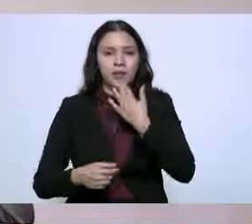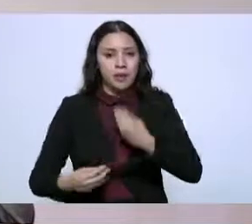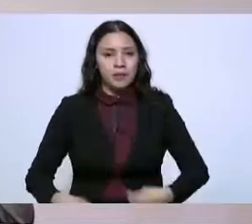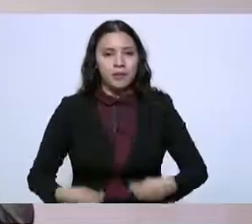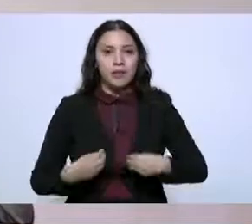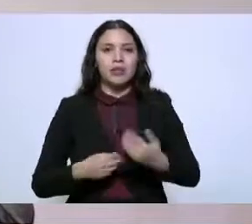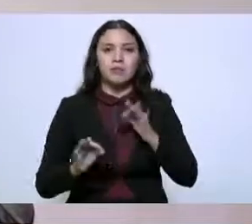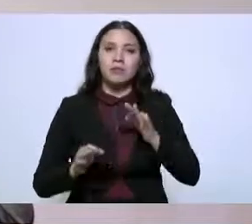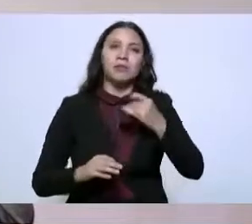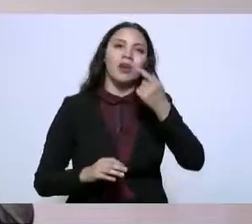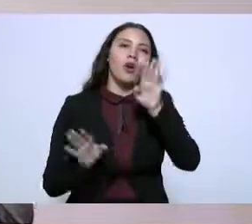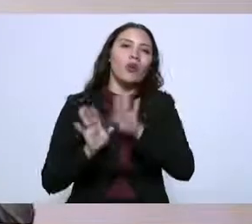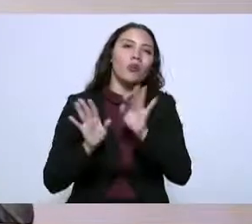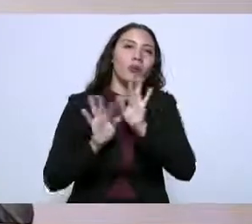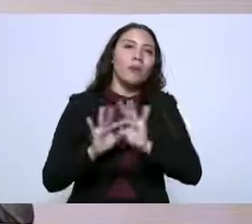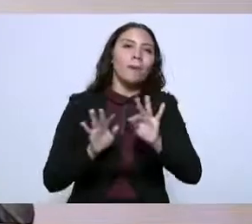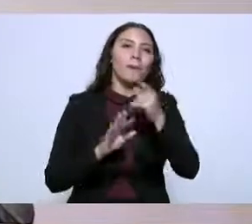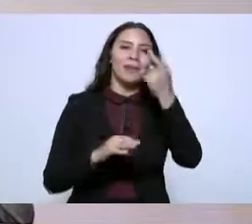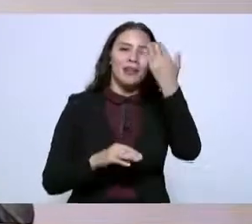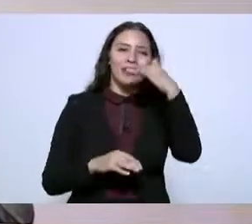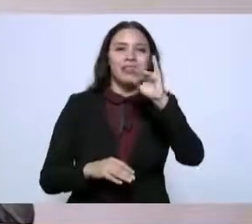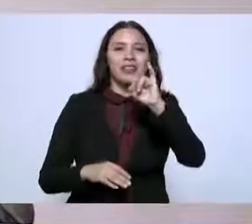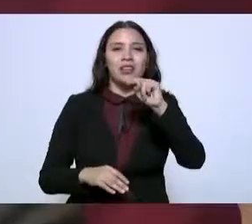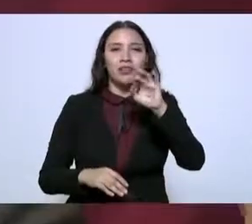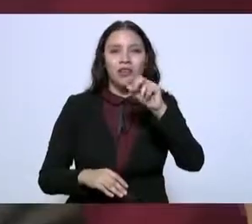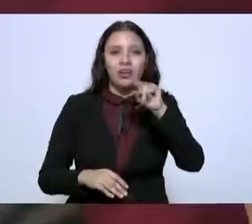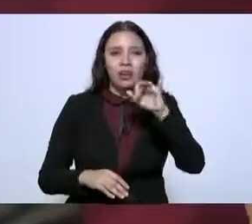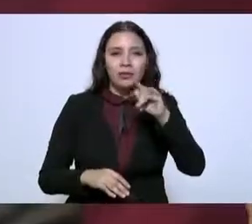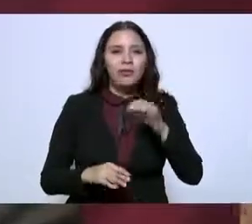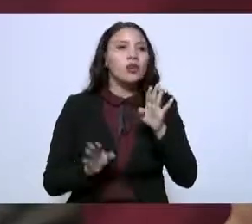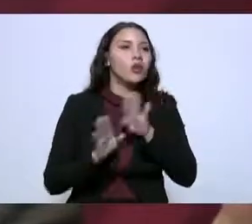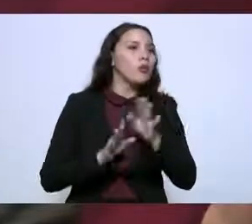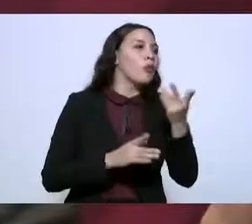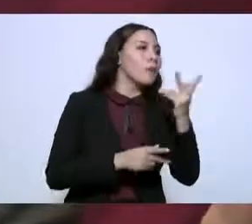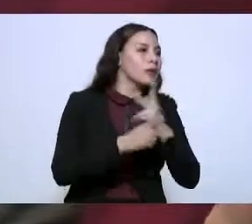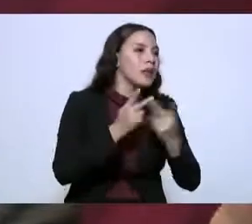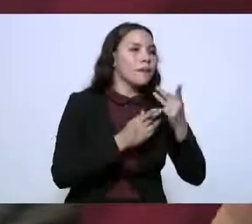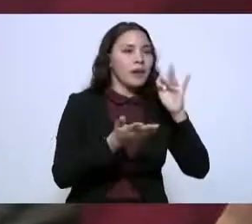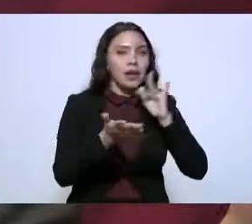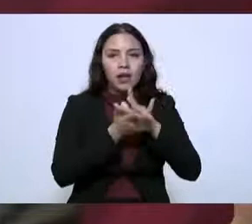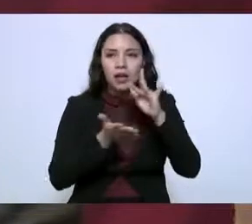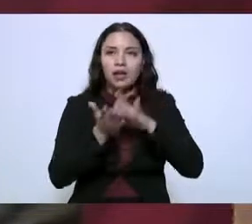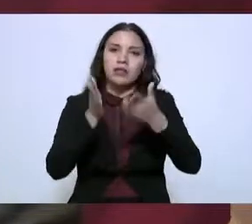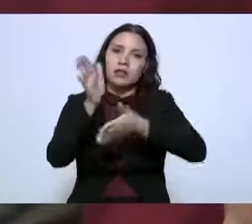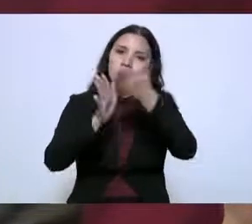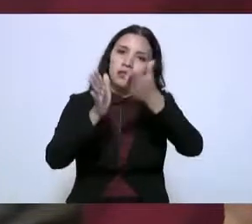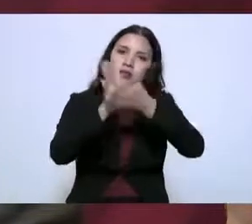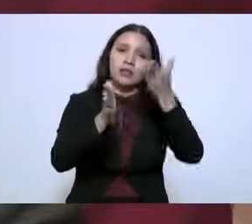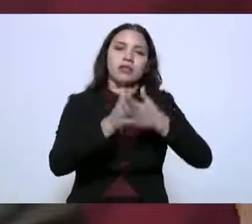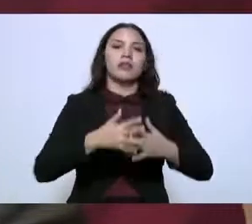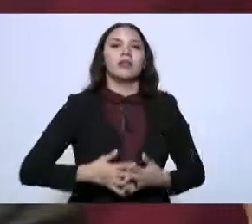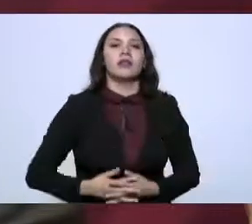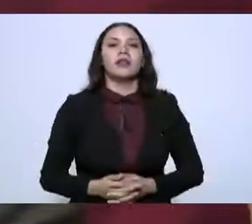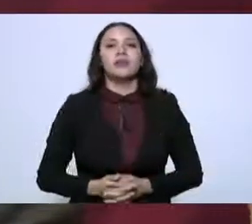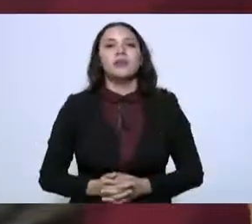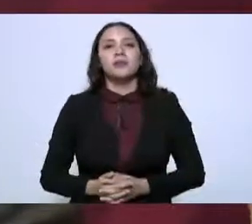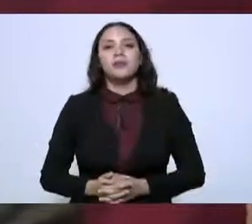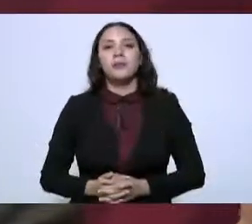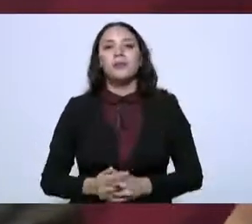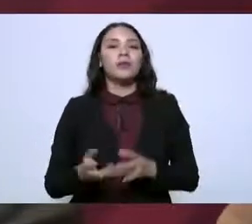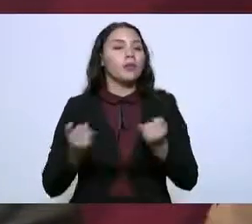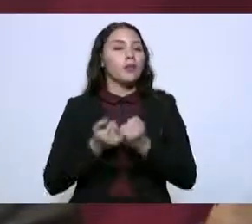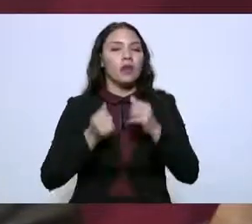concepto de vivienda de interés social, por buscar cómo construir hogares tamaulipecos. Y